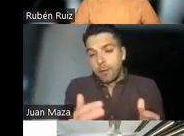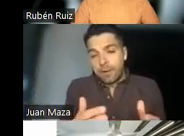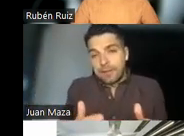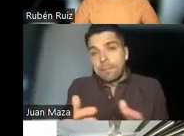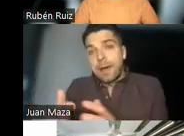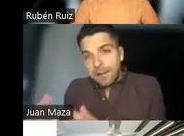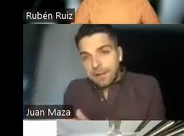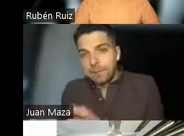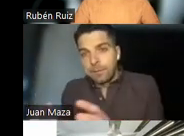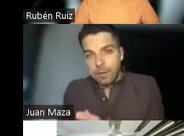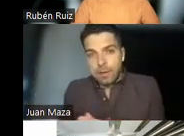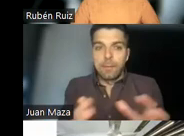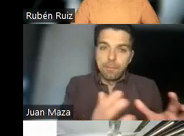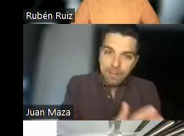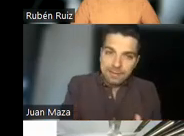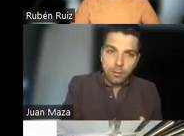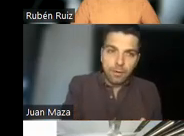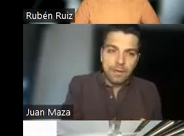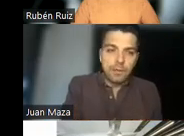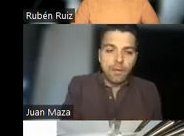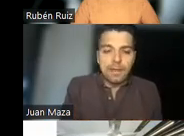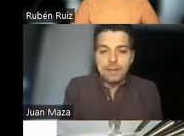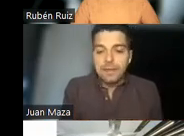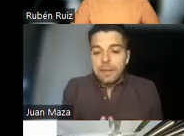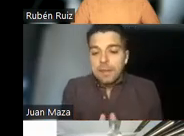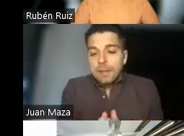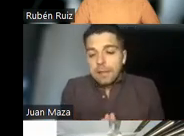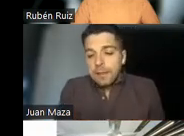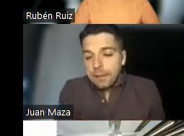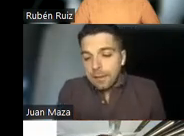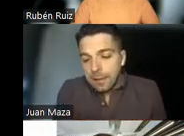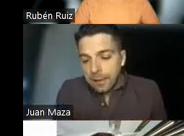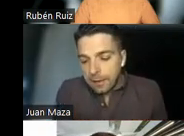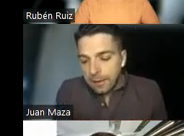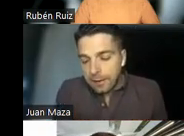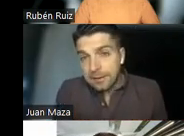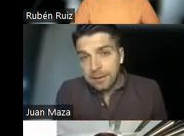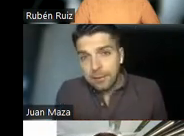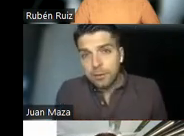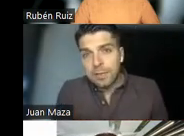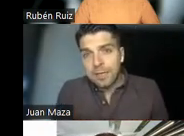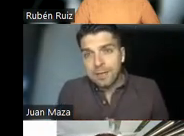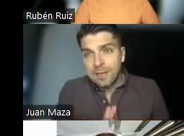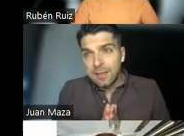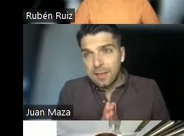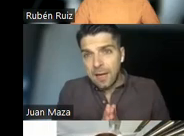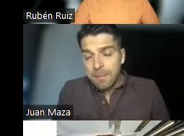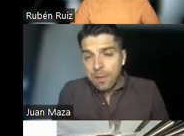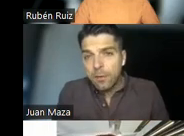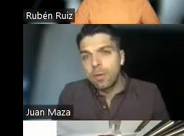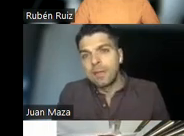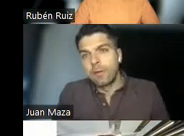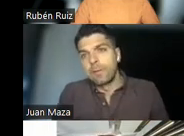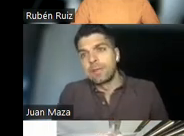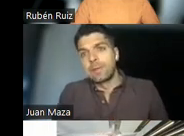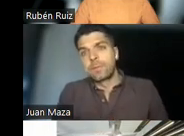Los pacientes más adherentes mejoraban más que los pacientes no adherentes. Y que este tratamiento tenía que ser al